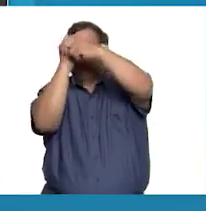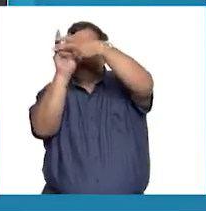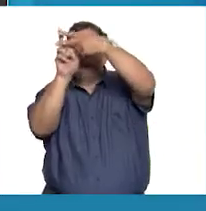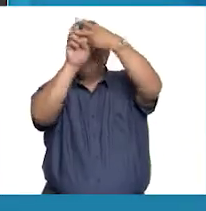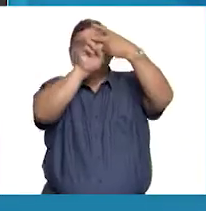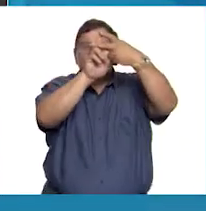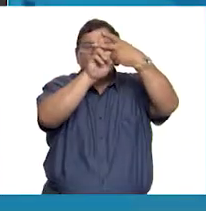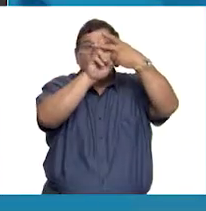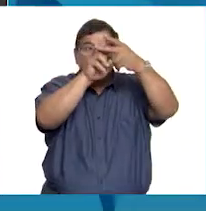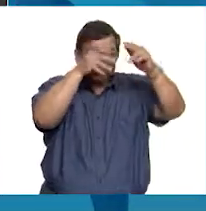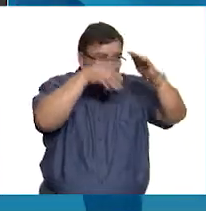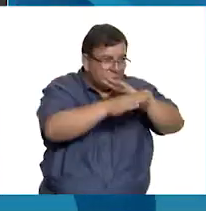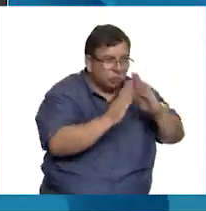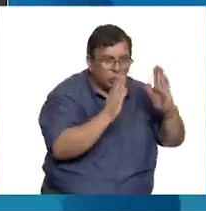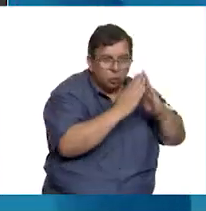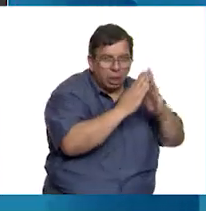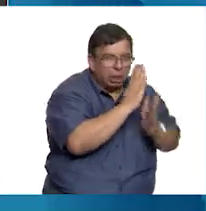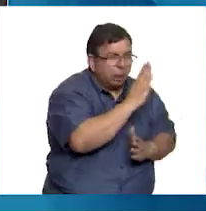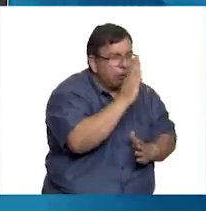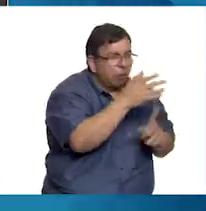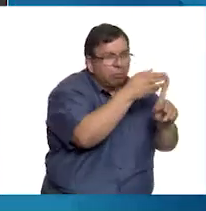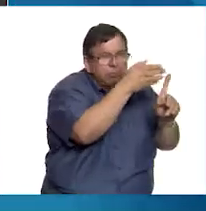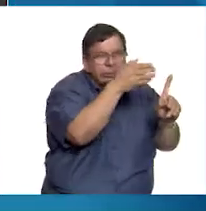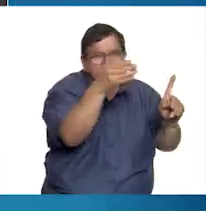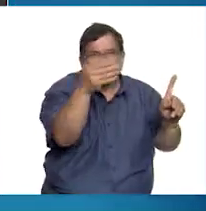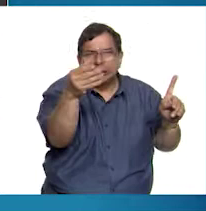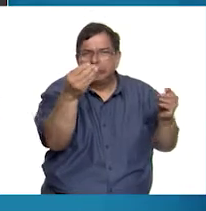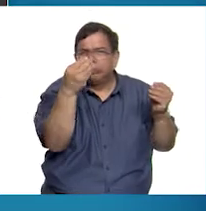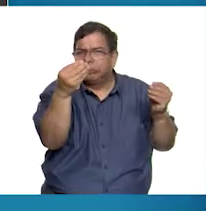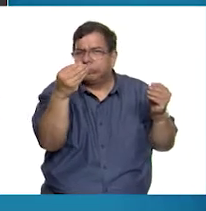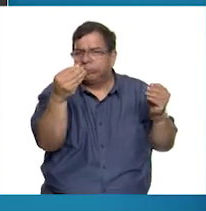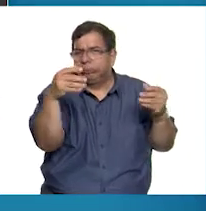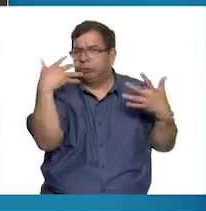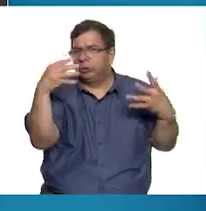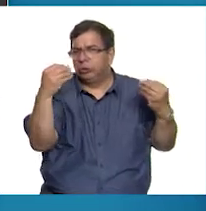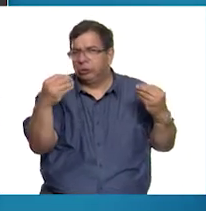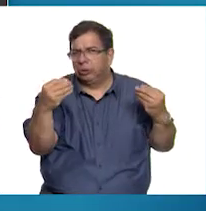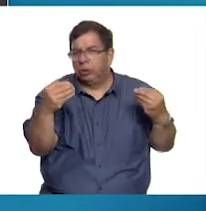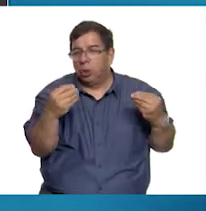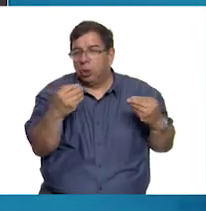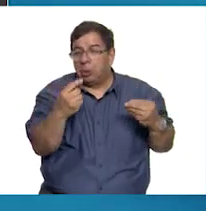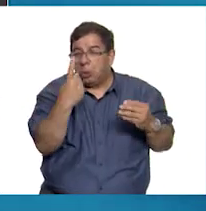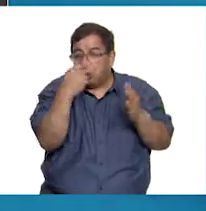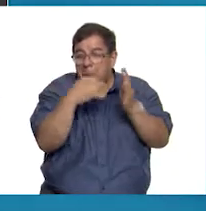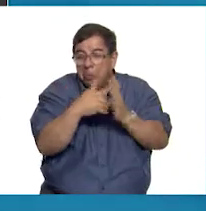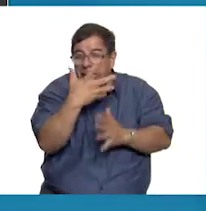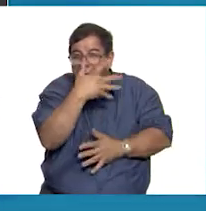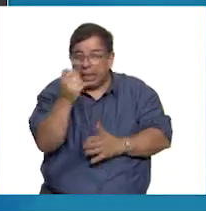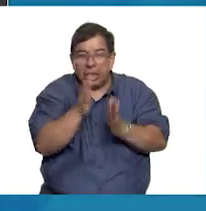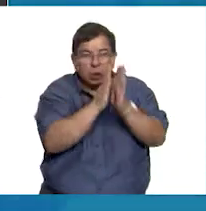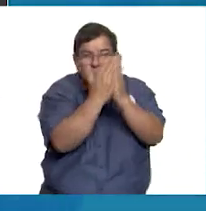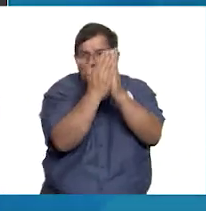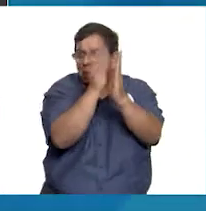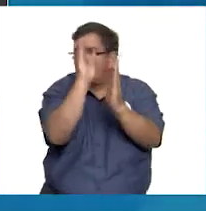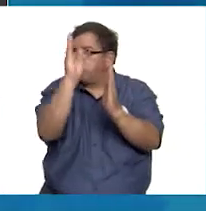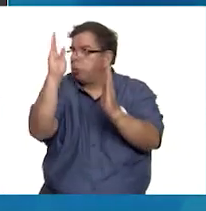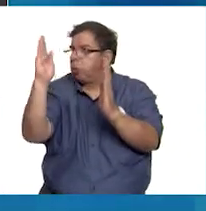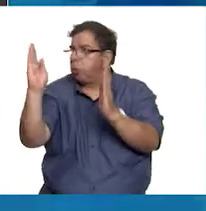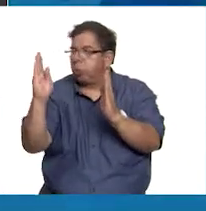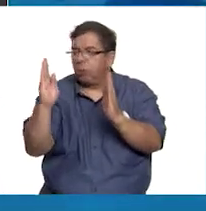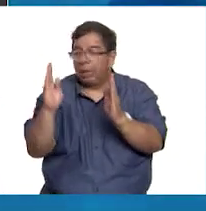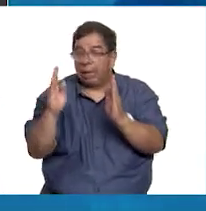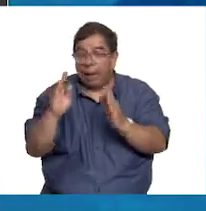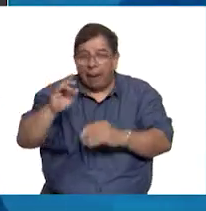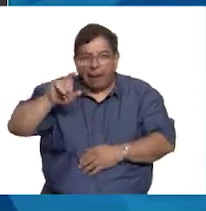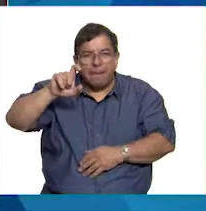Cuando catearon su biblioteca, la lista era significativa para la época. Más de 1.500 libros, de los cuales solo